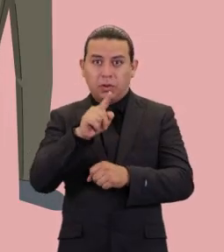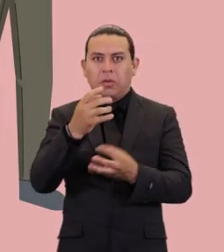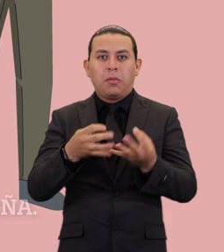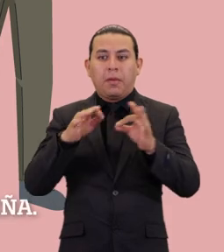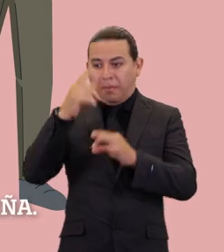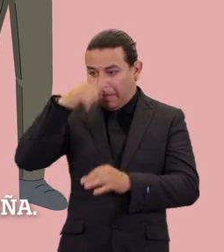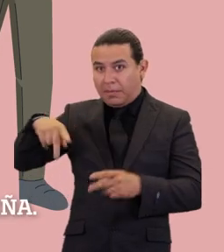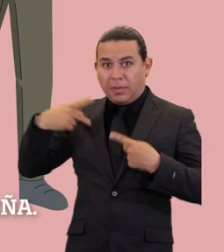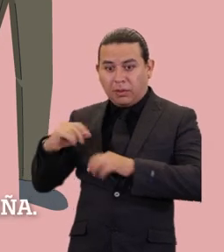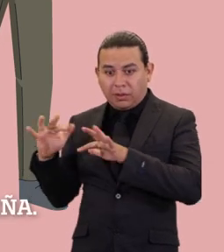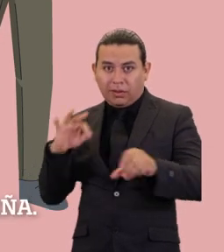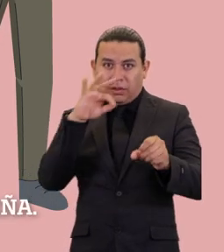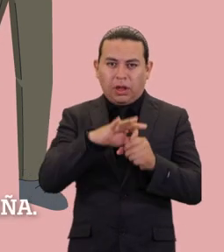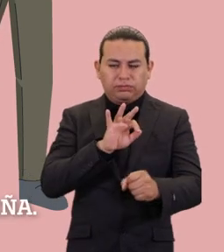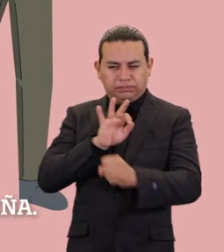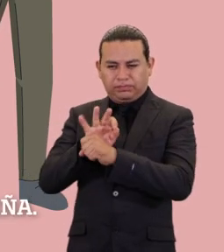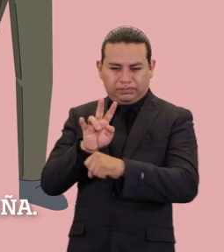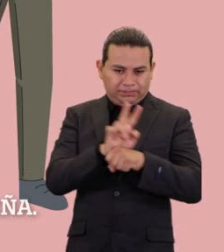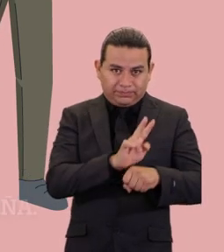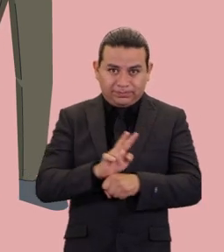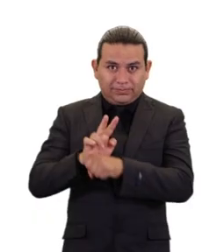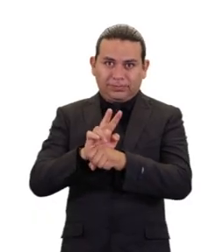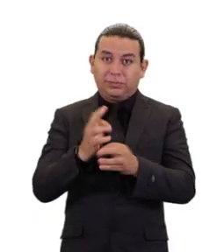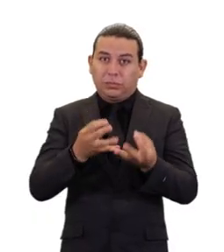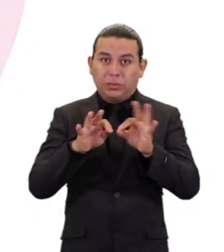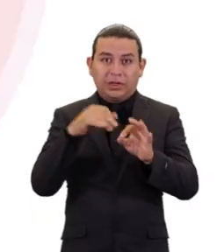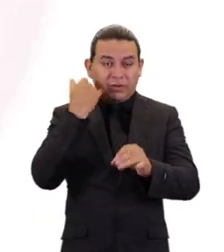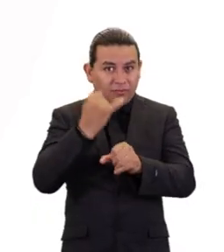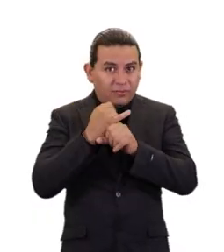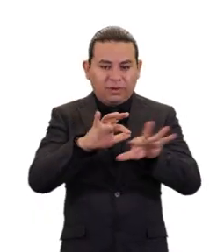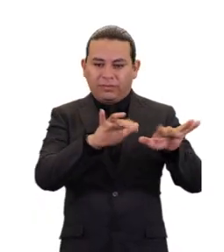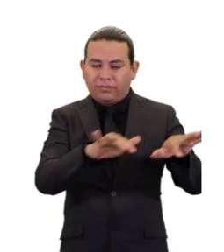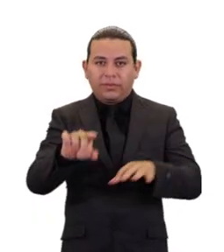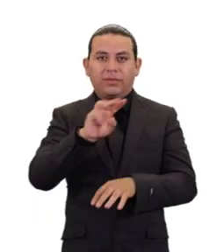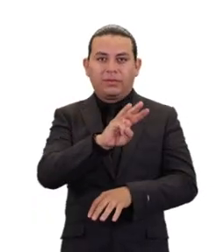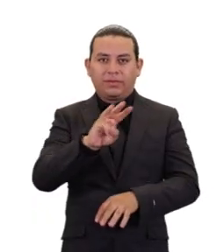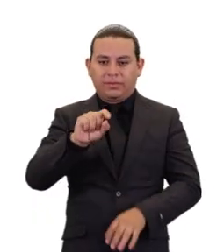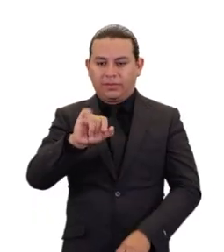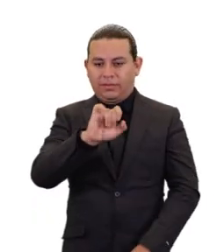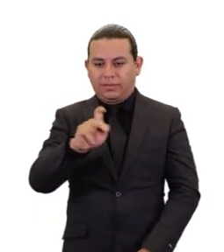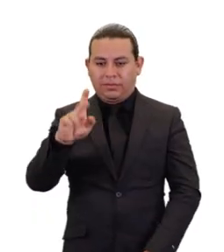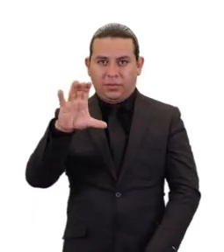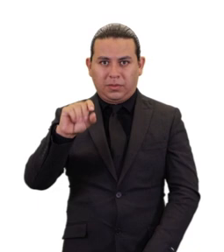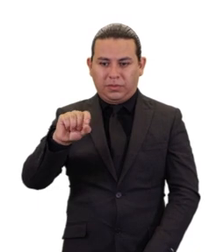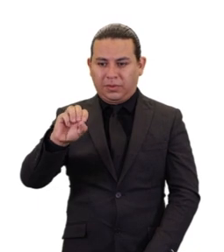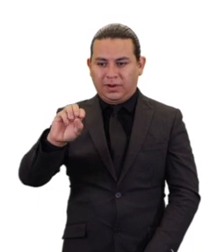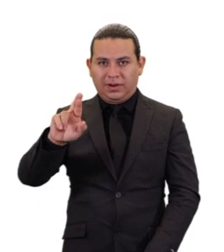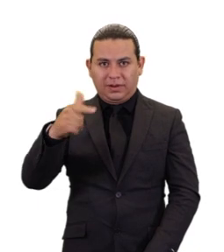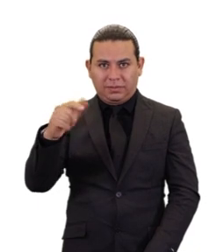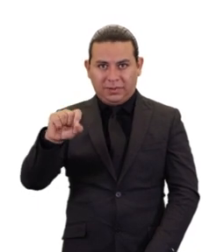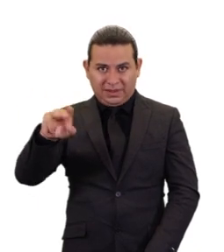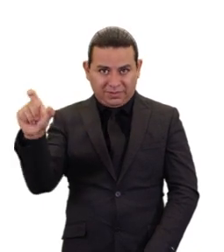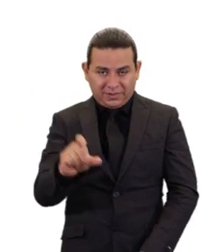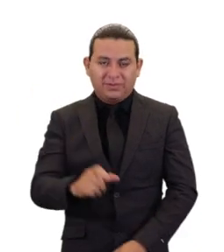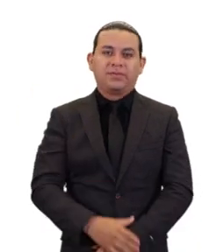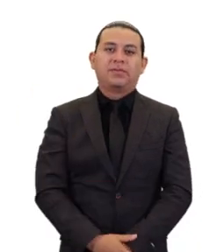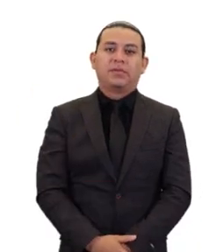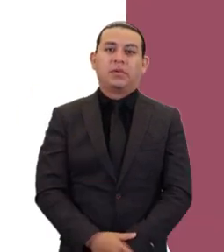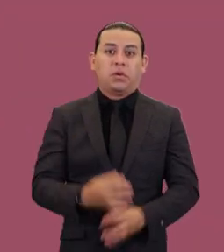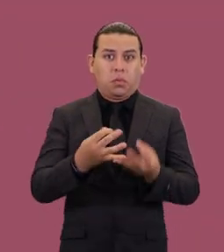participación ayudas a proteger el voto de la ciudadanía oaxaqueña. Consulta las bases de la convocatoria en www.yepco.org